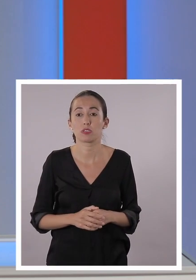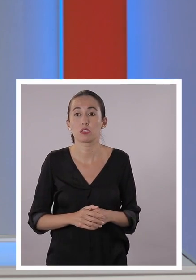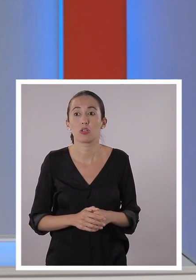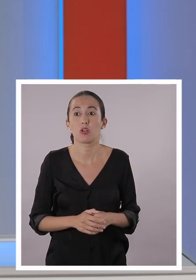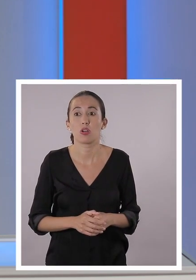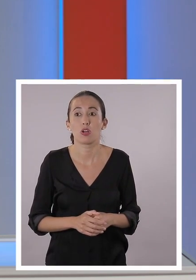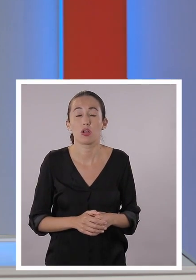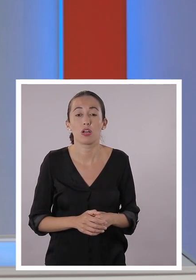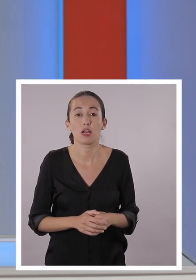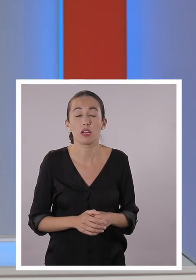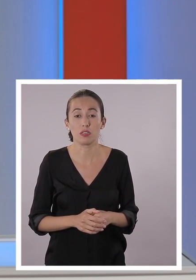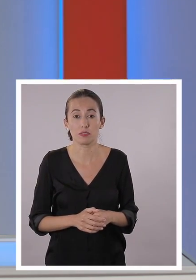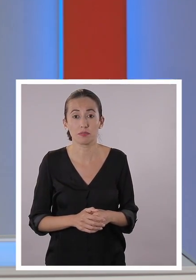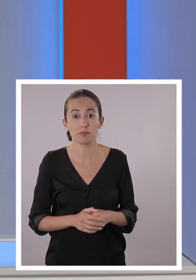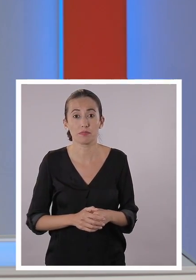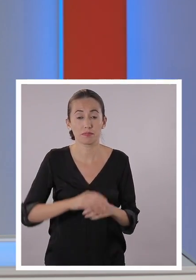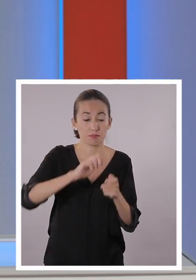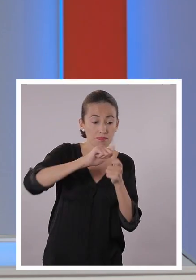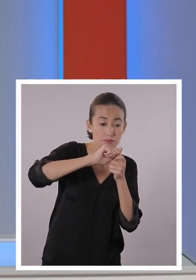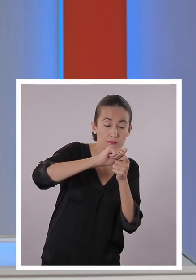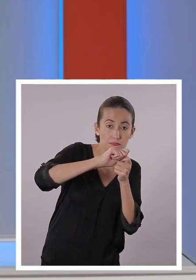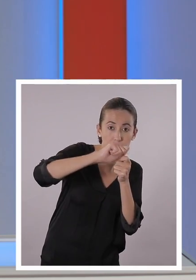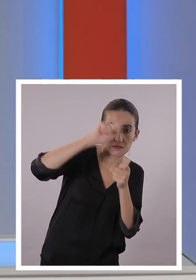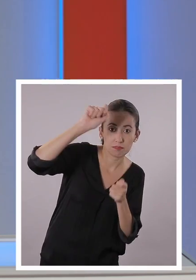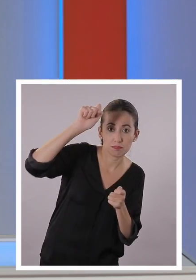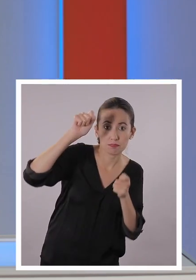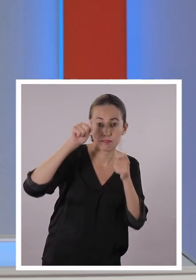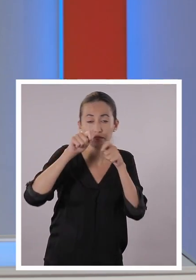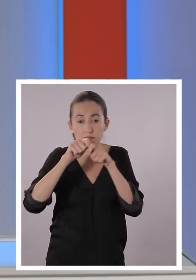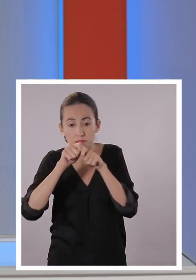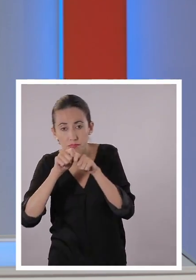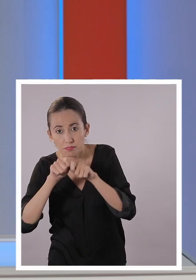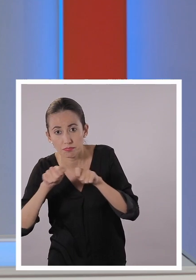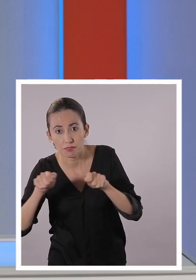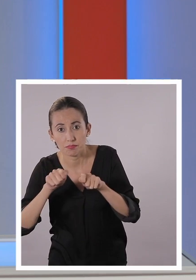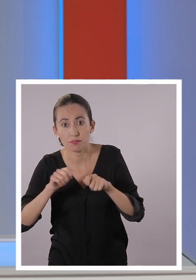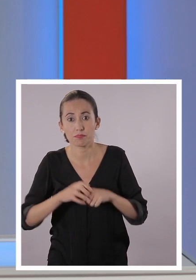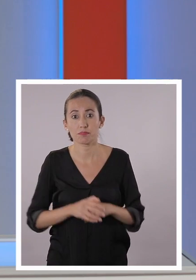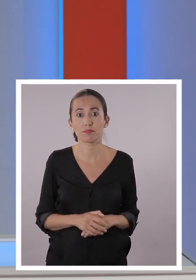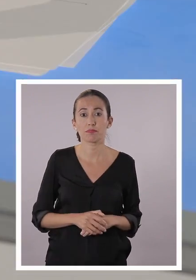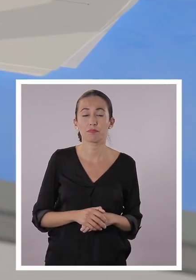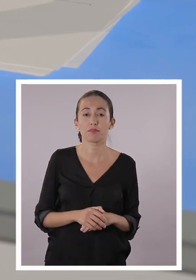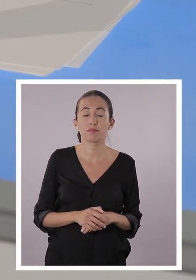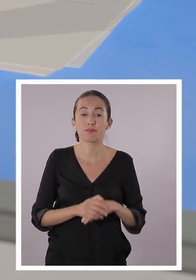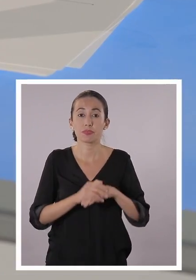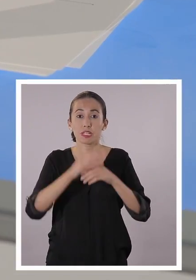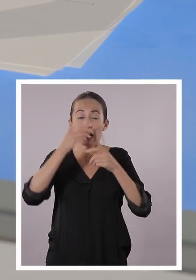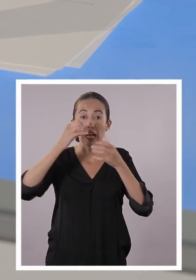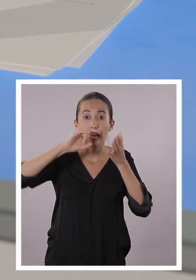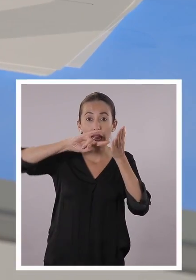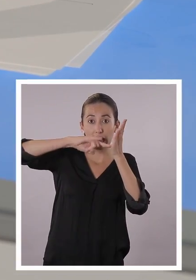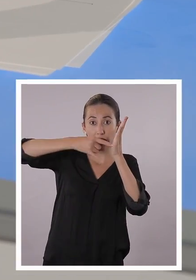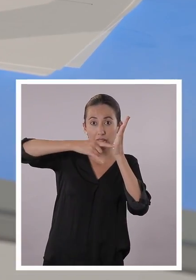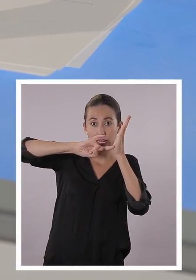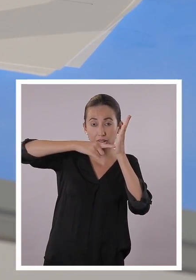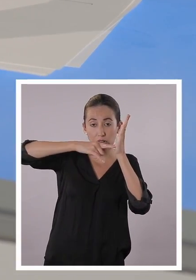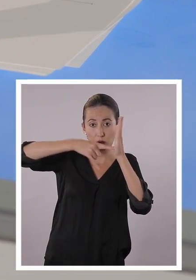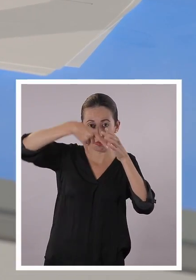medimos en la regla 12 centímetros. Veamos, veamos cómo nos van, es cierto? 12 centímetros automáticamente.